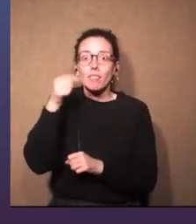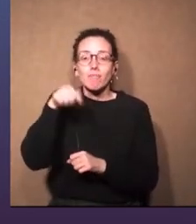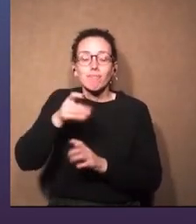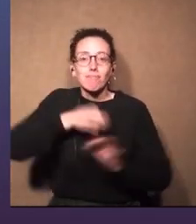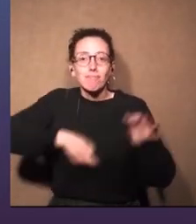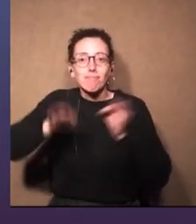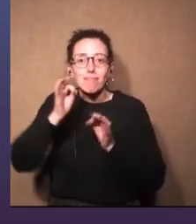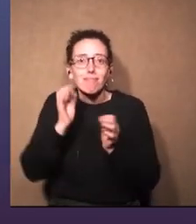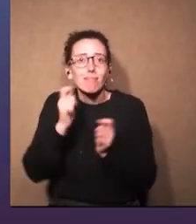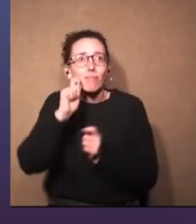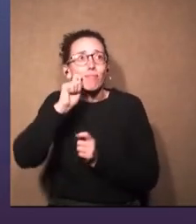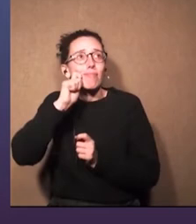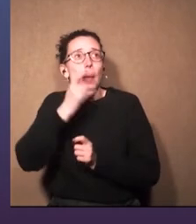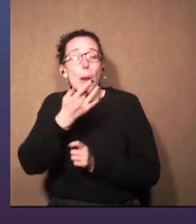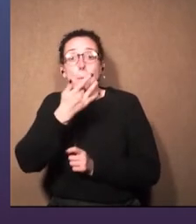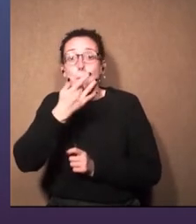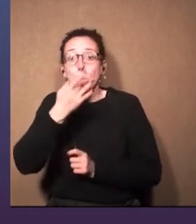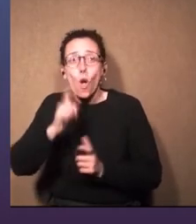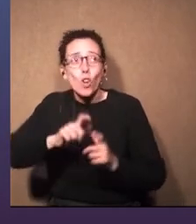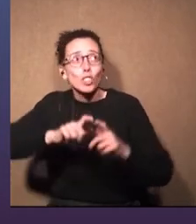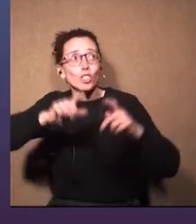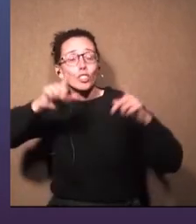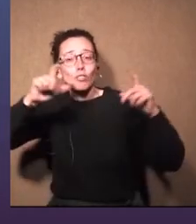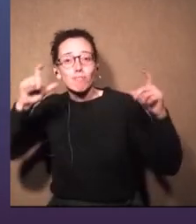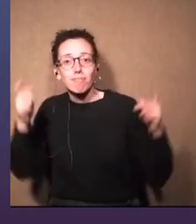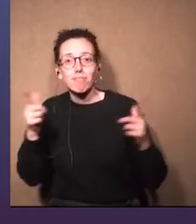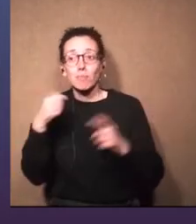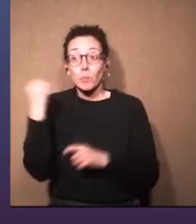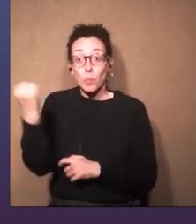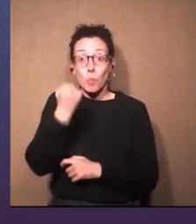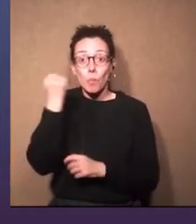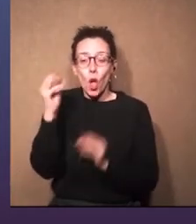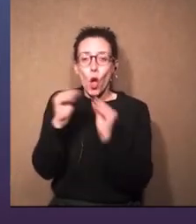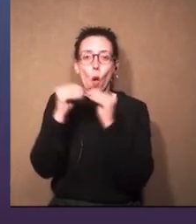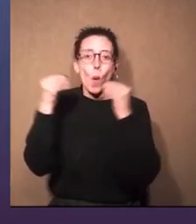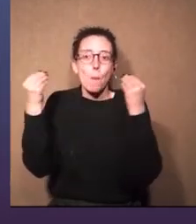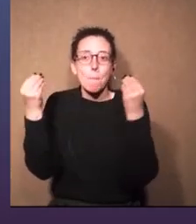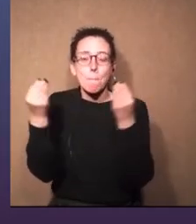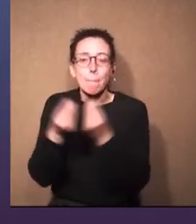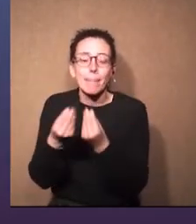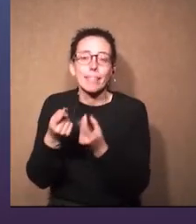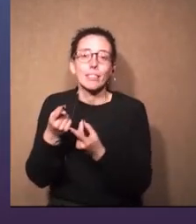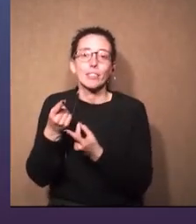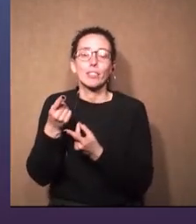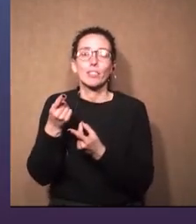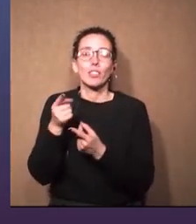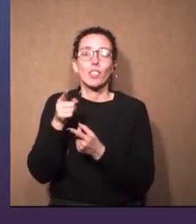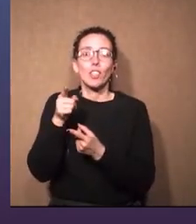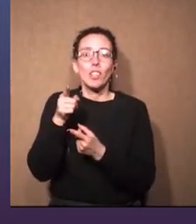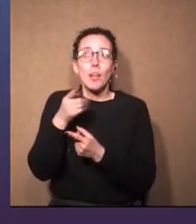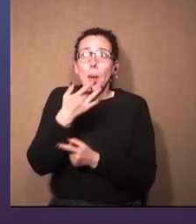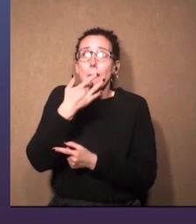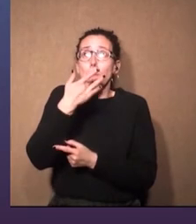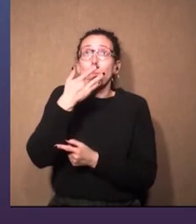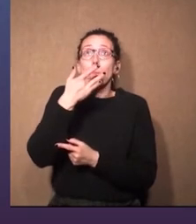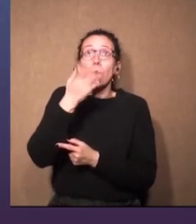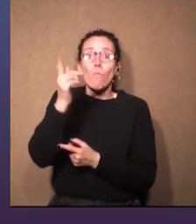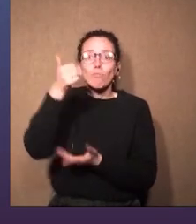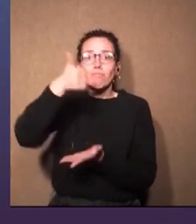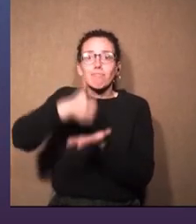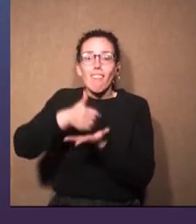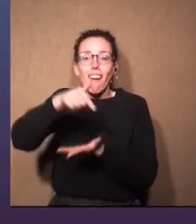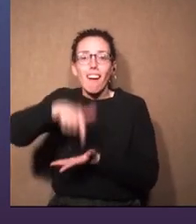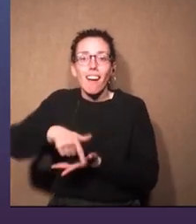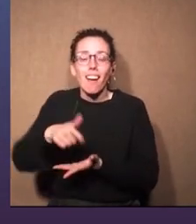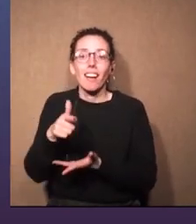teatro fabuloso es fantástico y tan completo y tan y tan hermoso